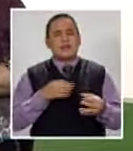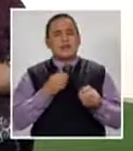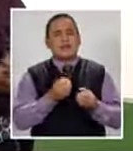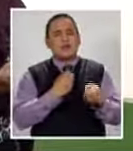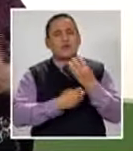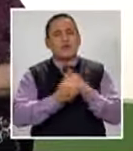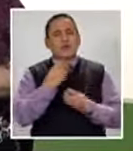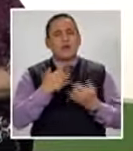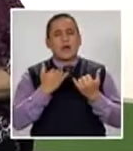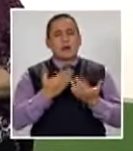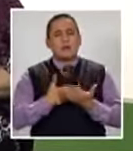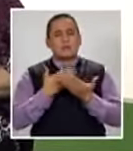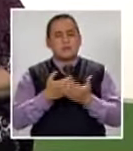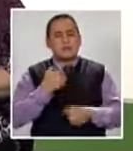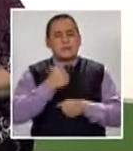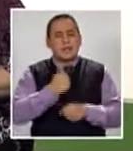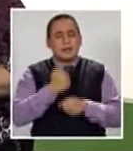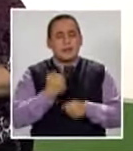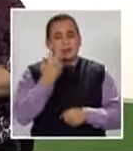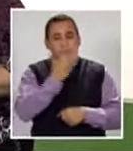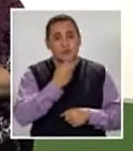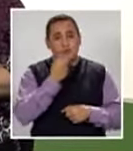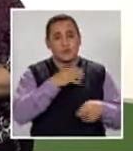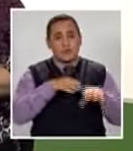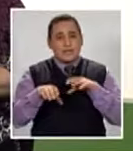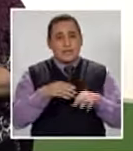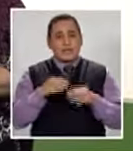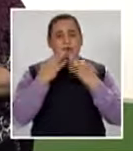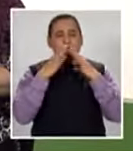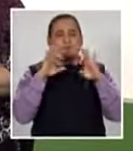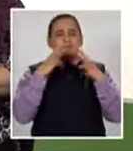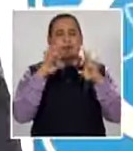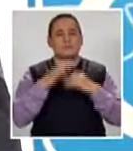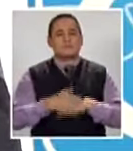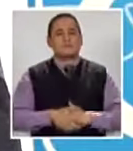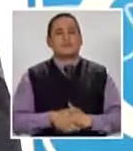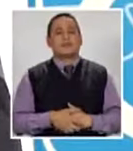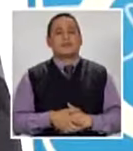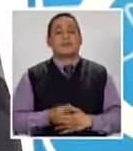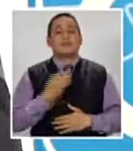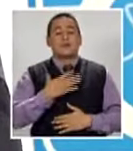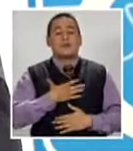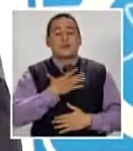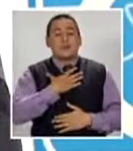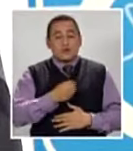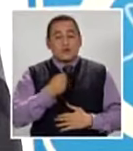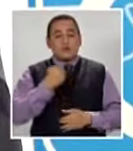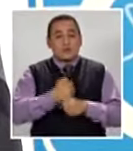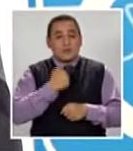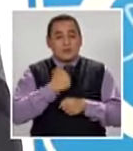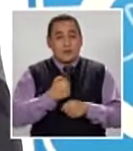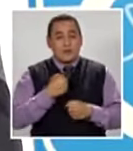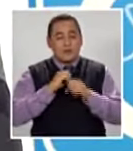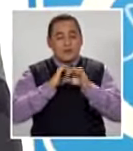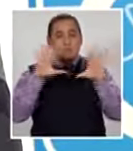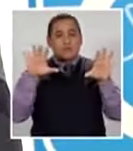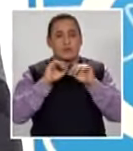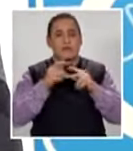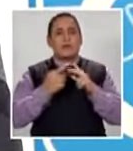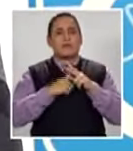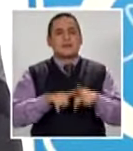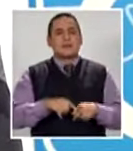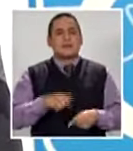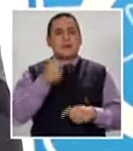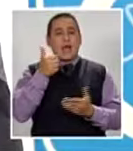de esta campaña Tan bonita Que están realizando En el Facebook? Lo que nos Nos agrada De esta campaña Es que La